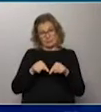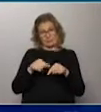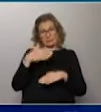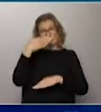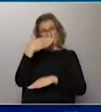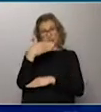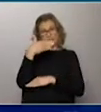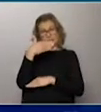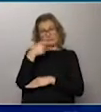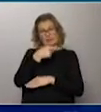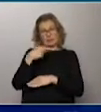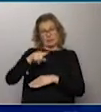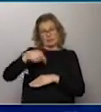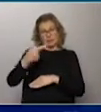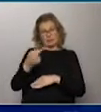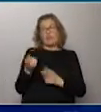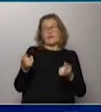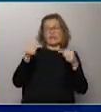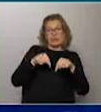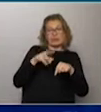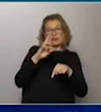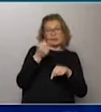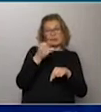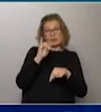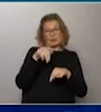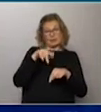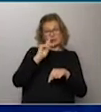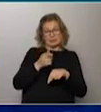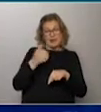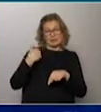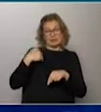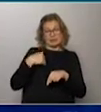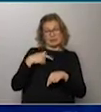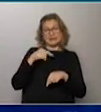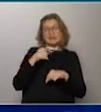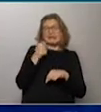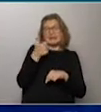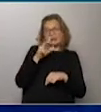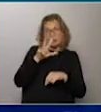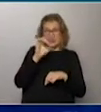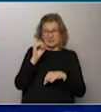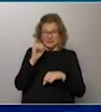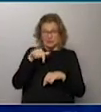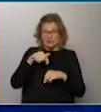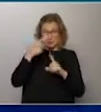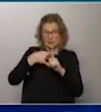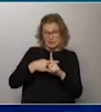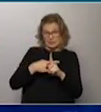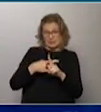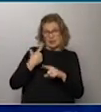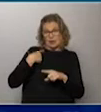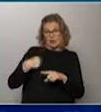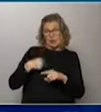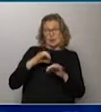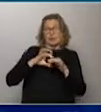porque la semana siguiente tiene a Racing aquí en Montevideo. Por lo tanto, estamos hablando que recién el 30 de este mes, estamos a 14, el 30 de este mes nacional